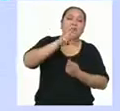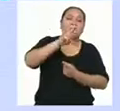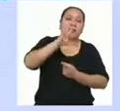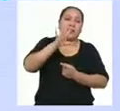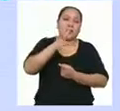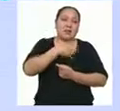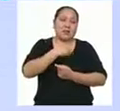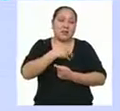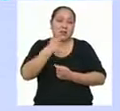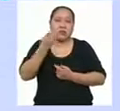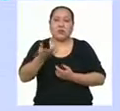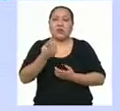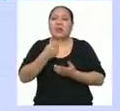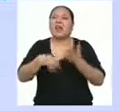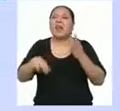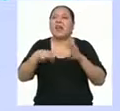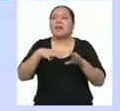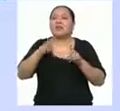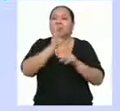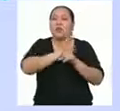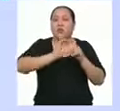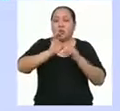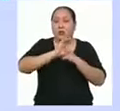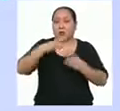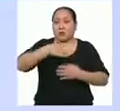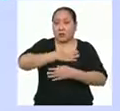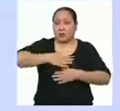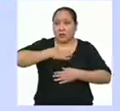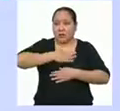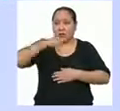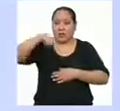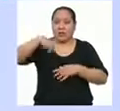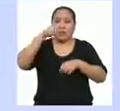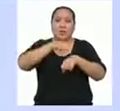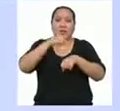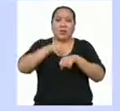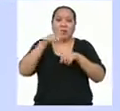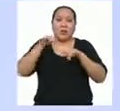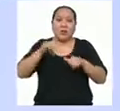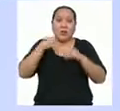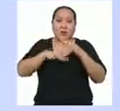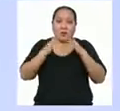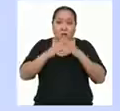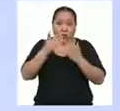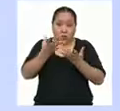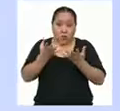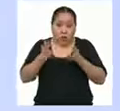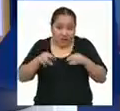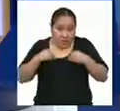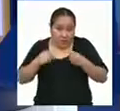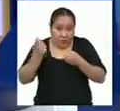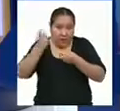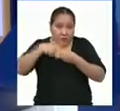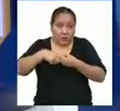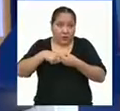años sobre actividades culturales y recreativas durante la pandemia. ¿Aceptaría participar?